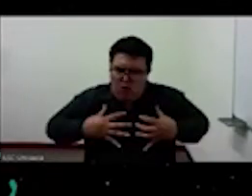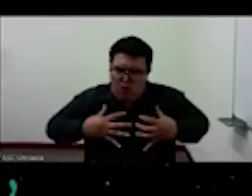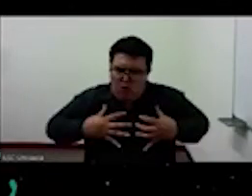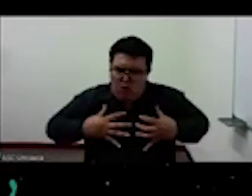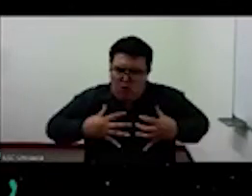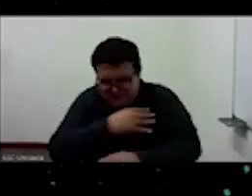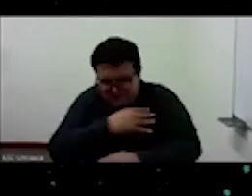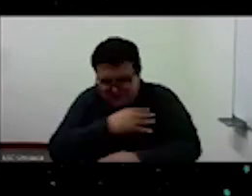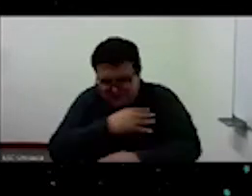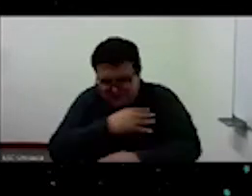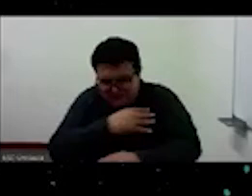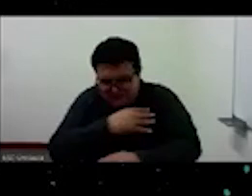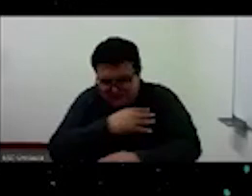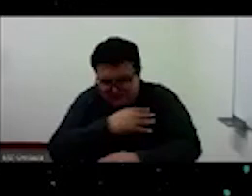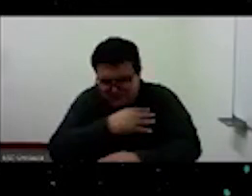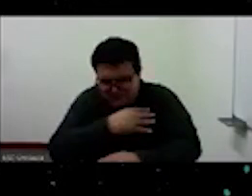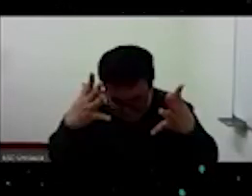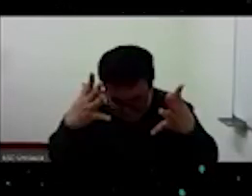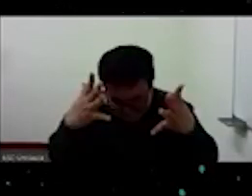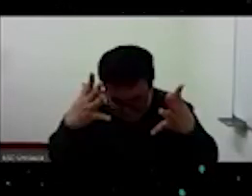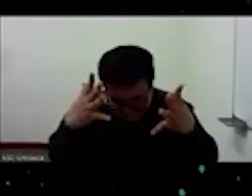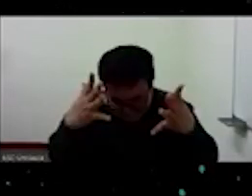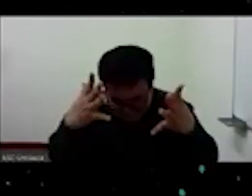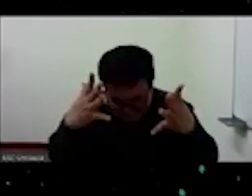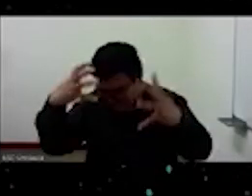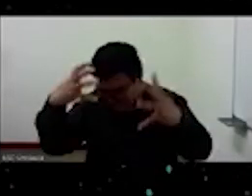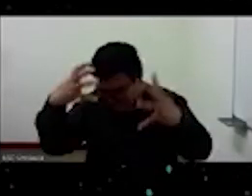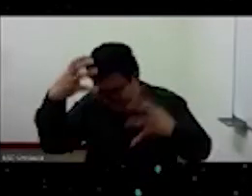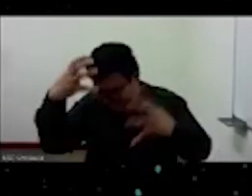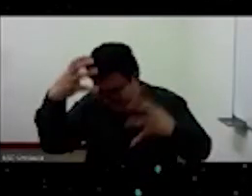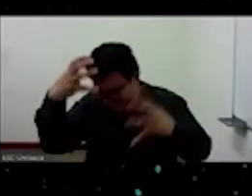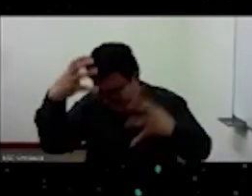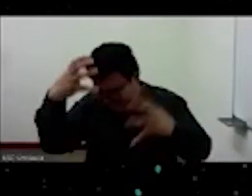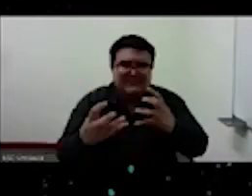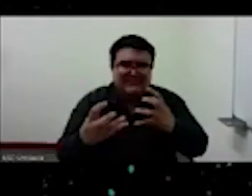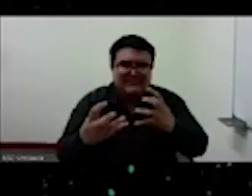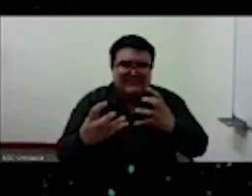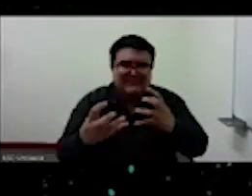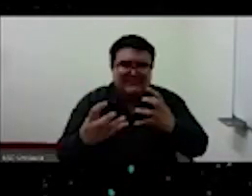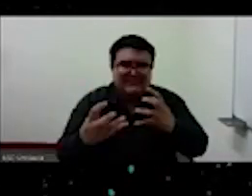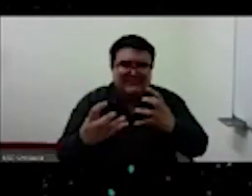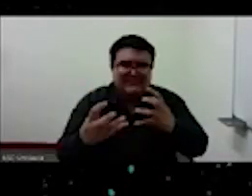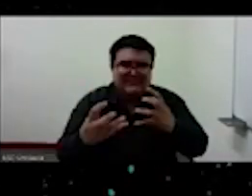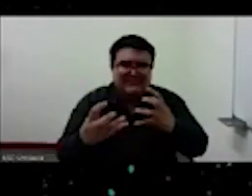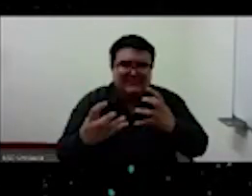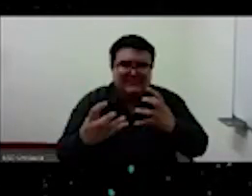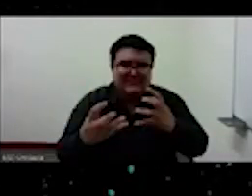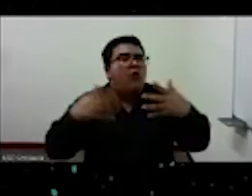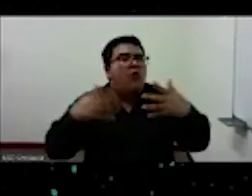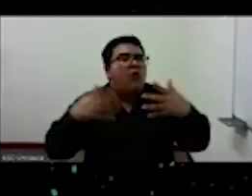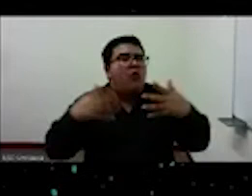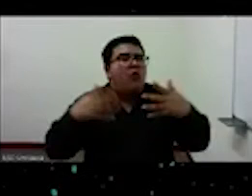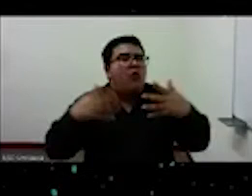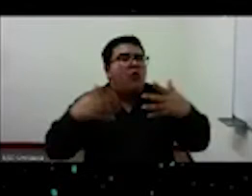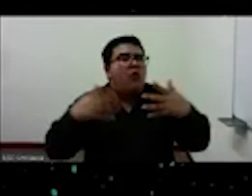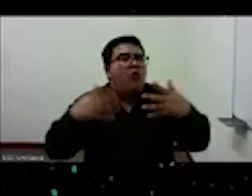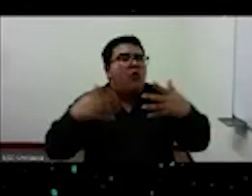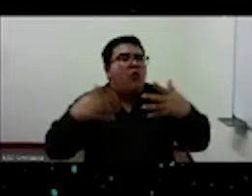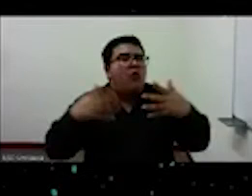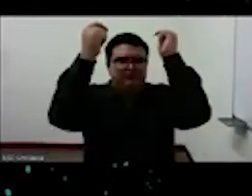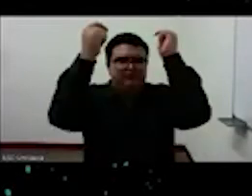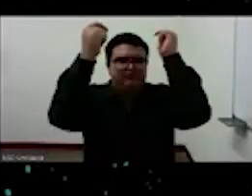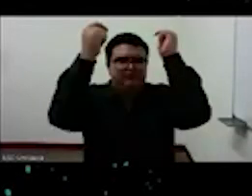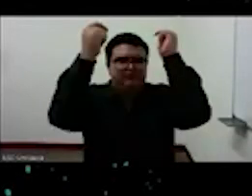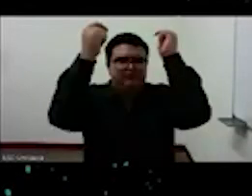misma claramente hemos vivido una aceleración extrema